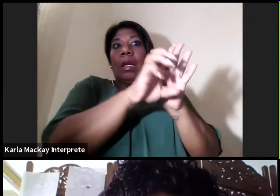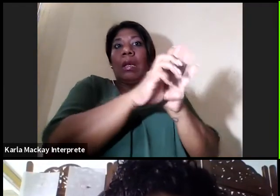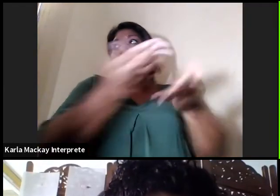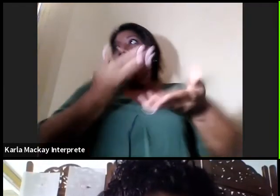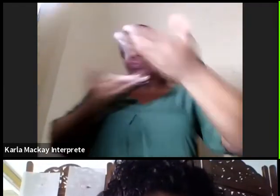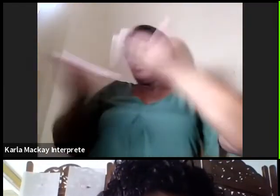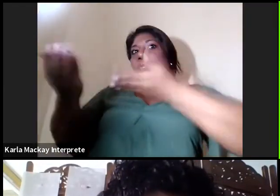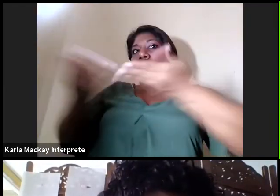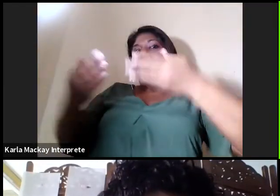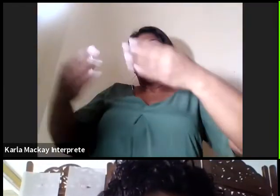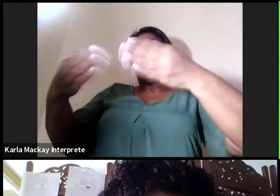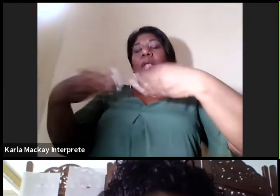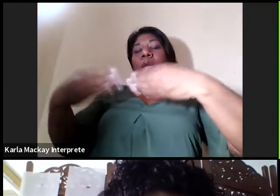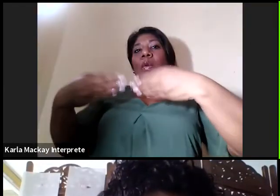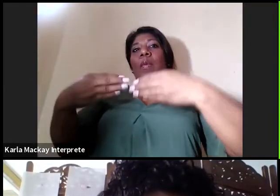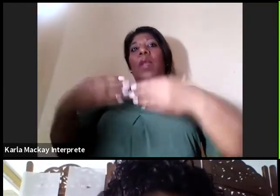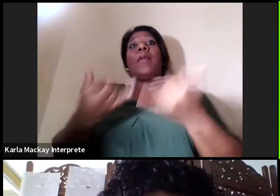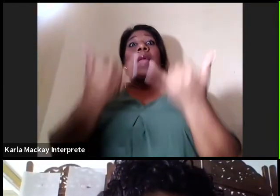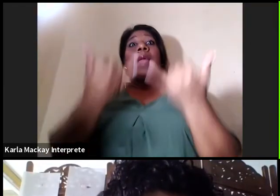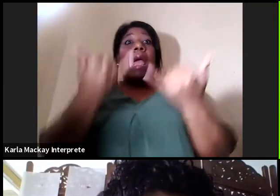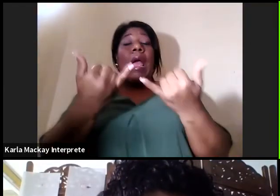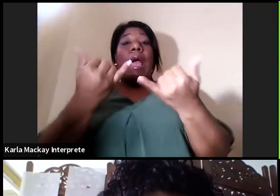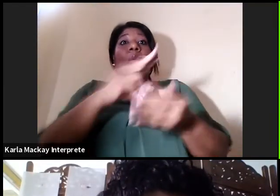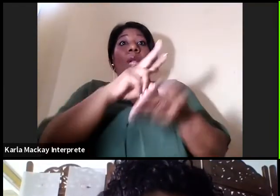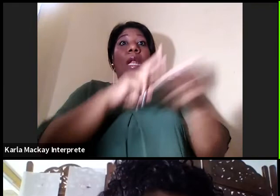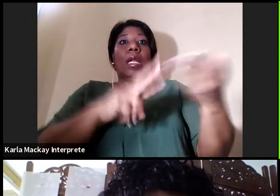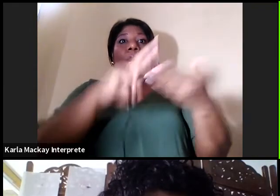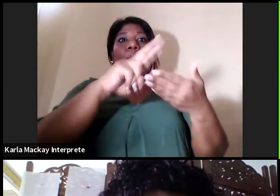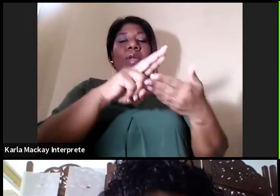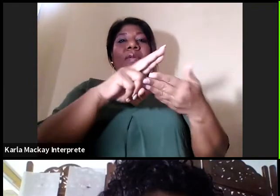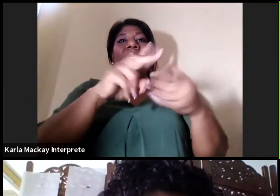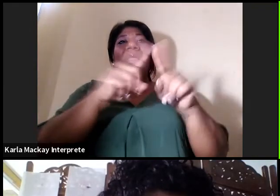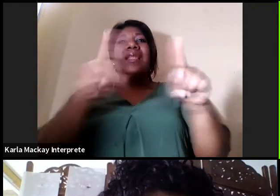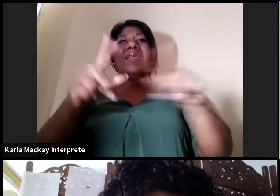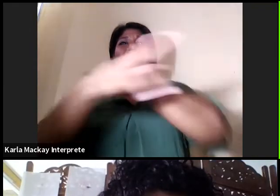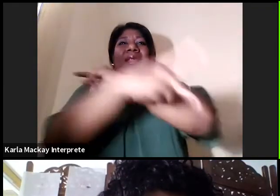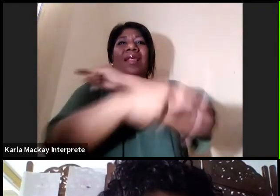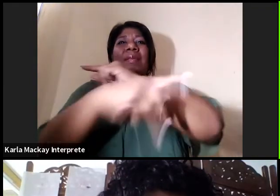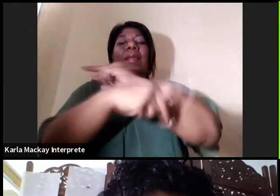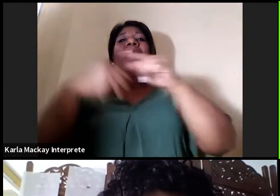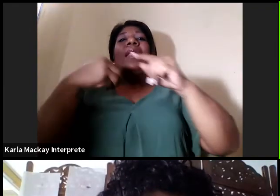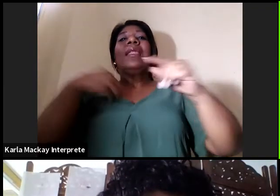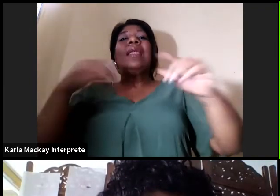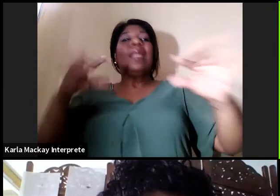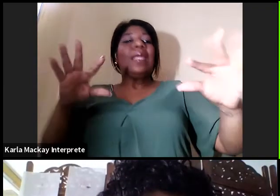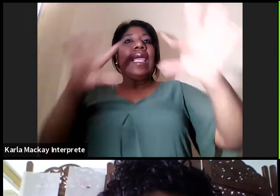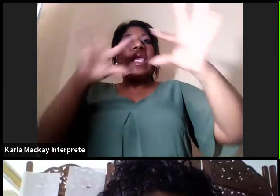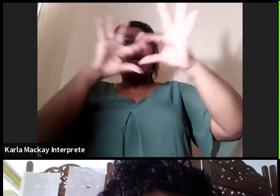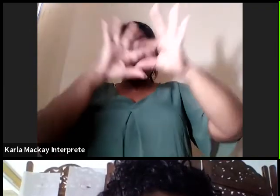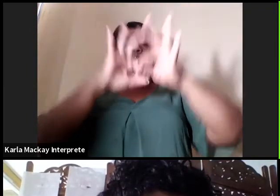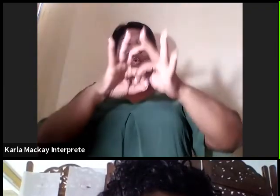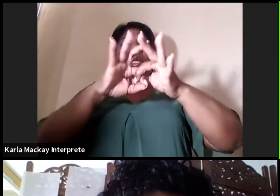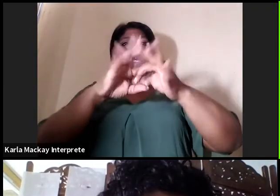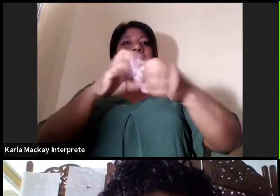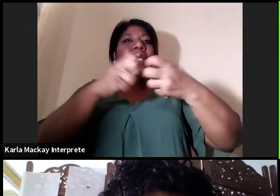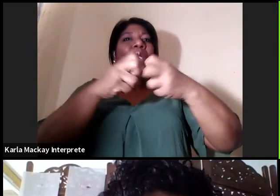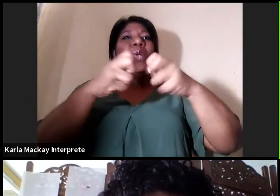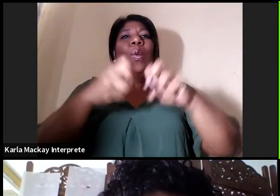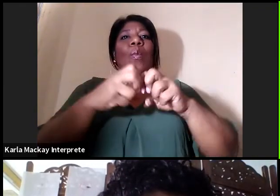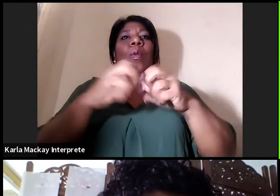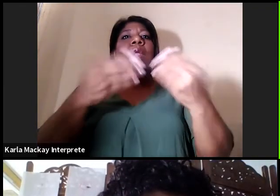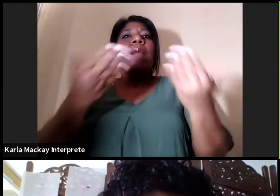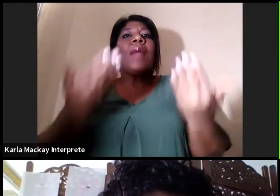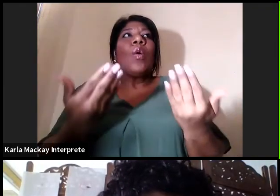de la región debemos estar unidas y compartir soluciones, porque la crisis solo se puede superar si nos mantenemos